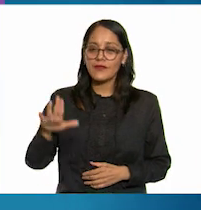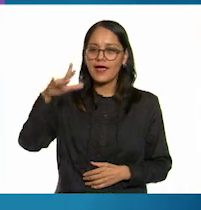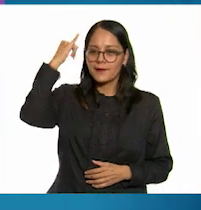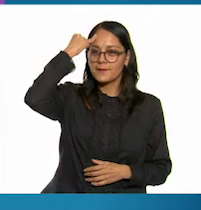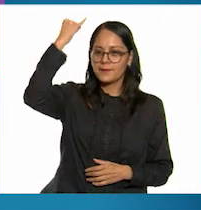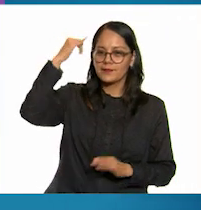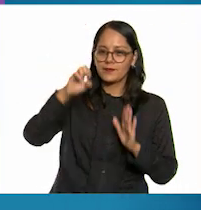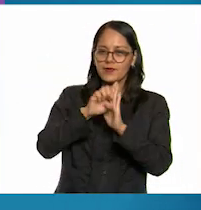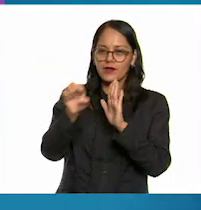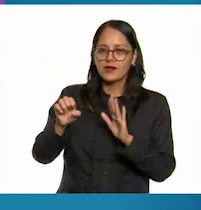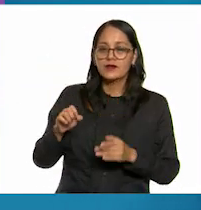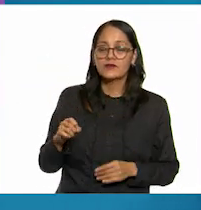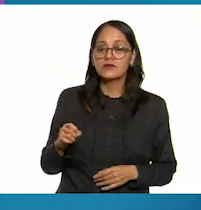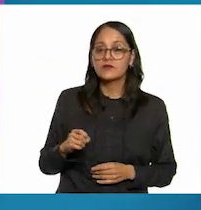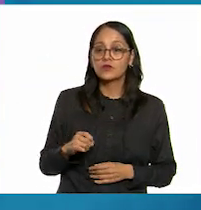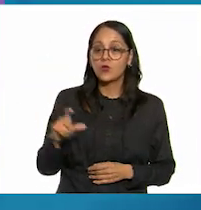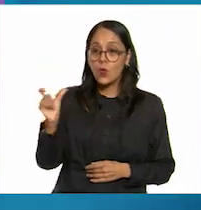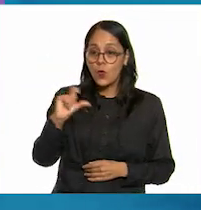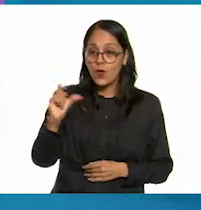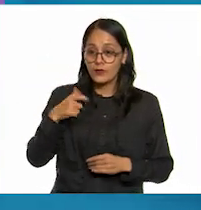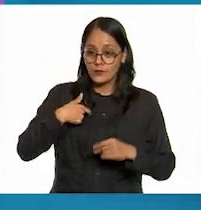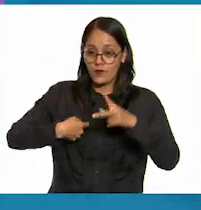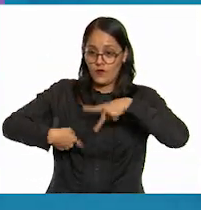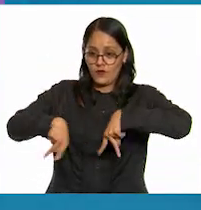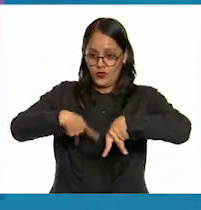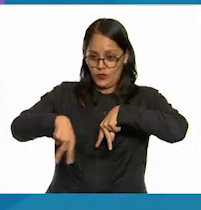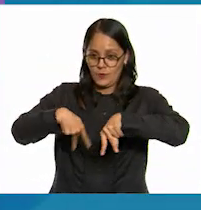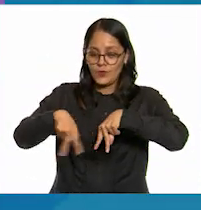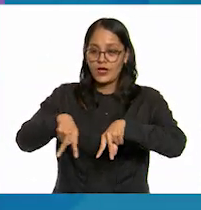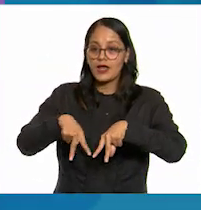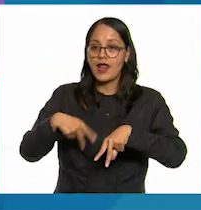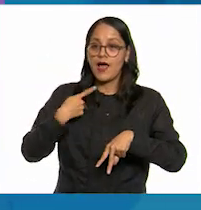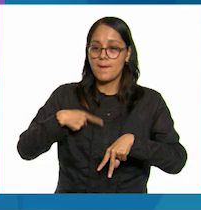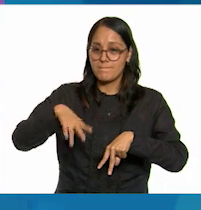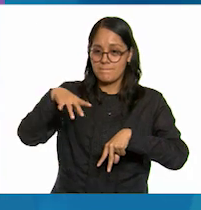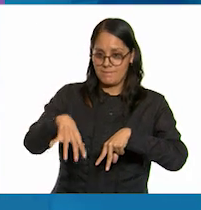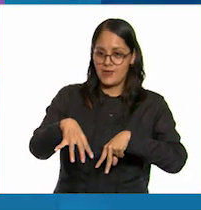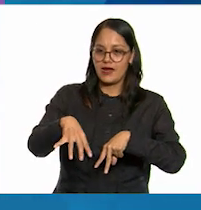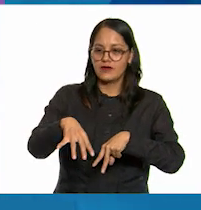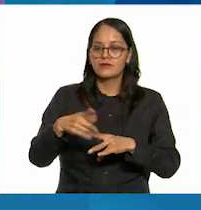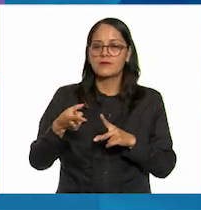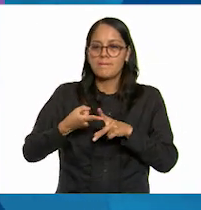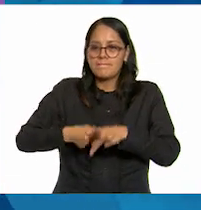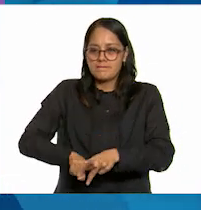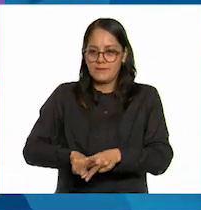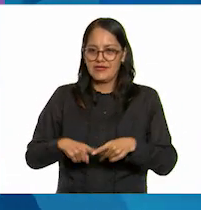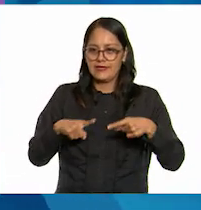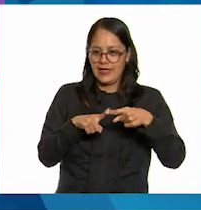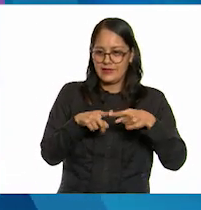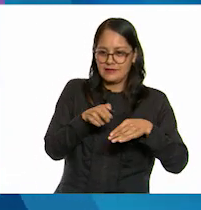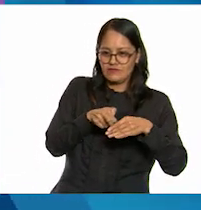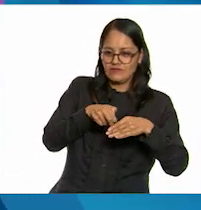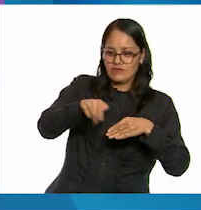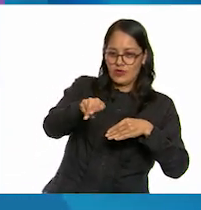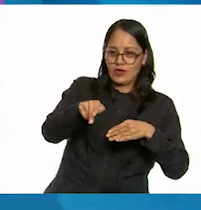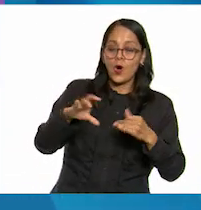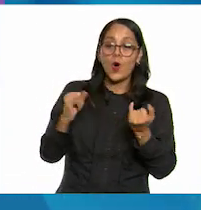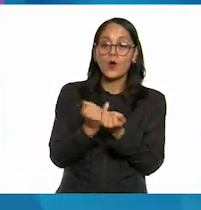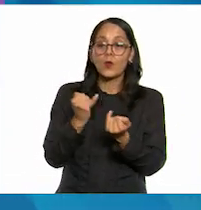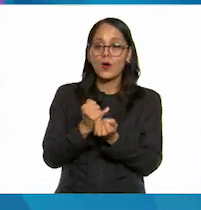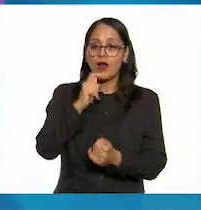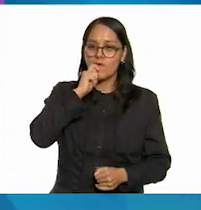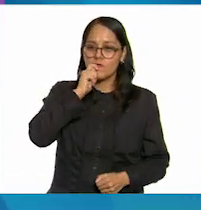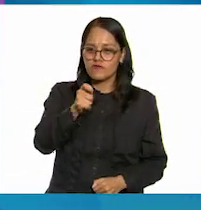pues cuando cuando juego fútbol el balón está en reposo cuando hay un saque de meta o cuando se cobra una falta